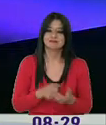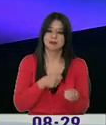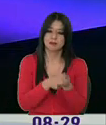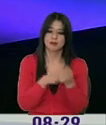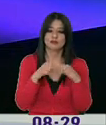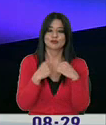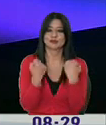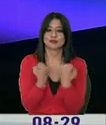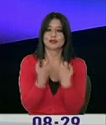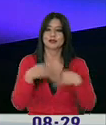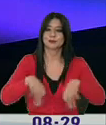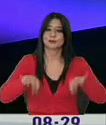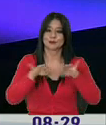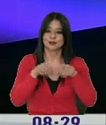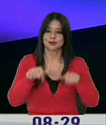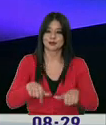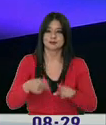serán bienvenidas en este primer noticiero de la comunidad.